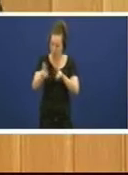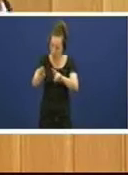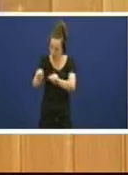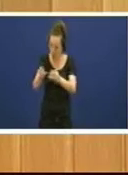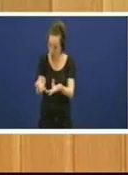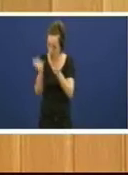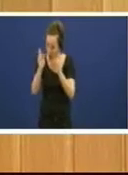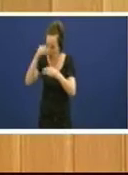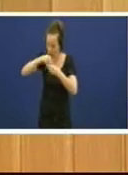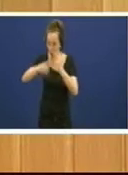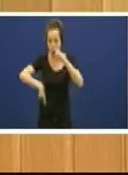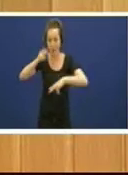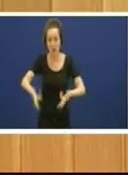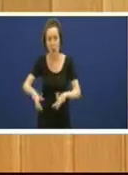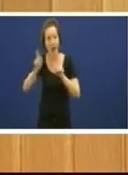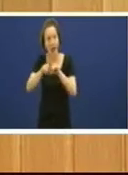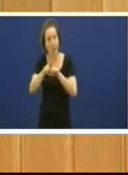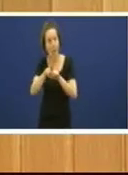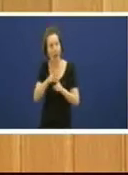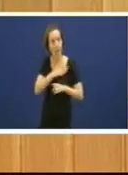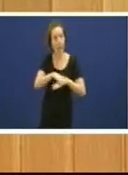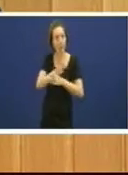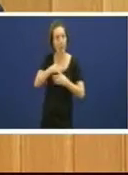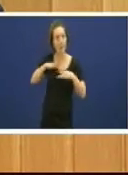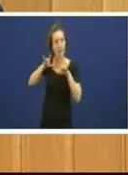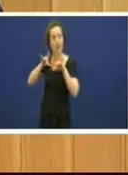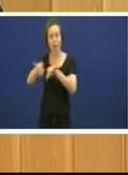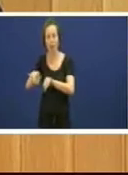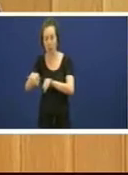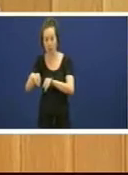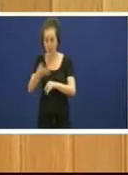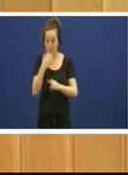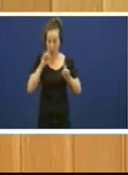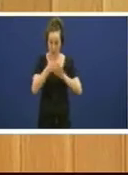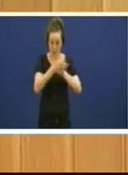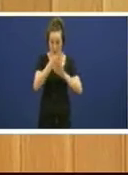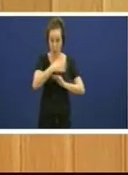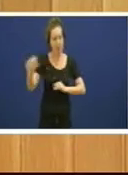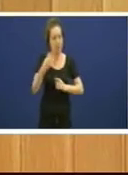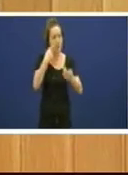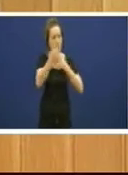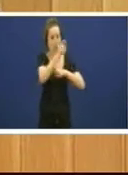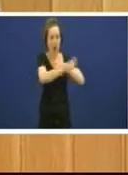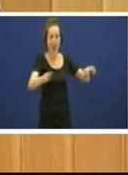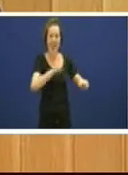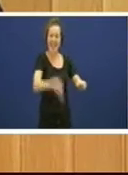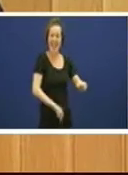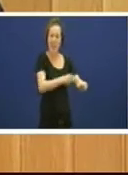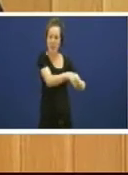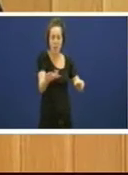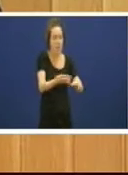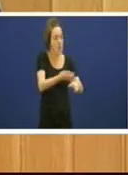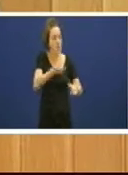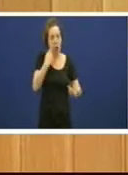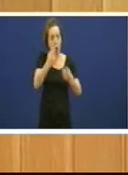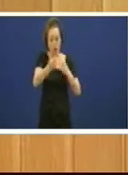meter no goberno na obra social das caixas cando decíamos que había que controlar tamén aos directivos e ter unha capacidade desde